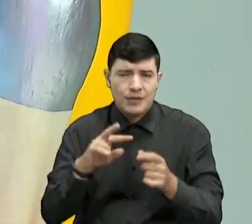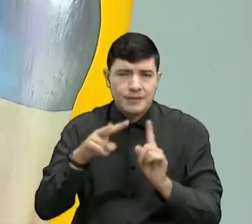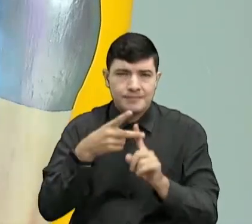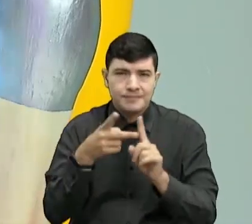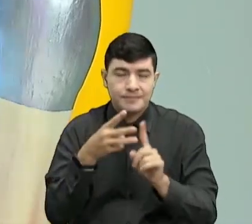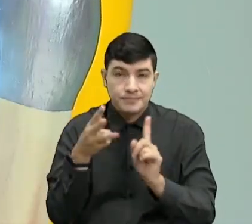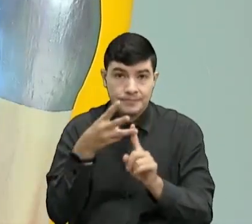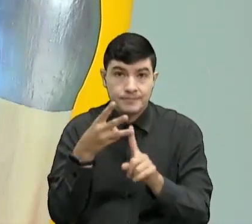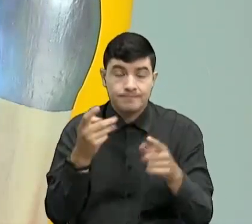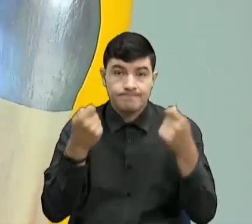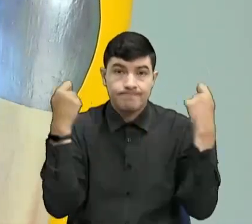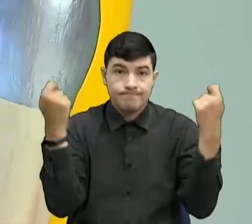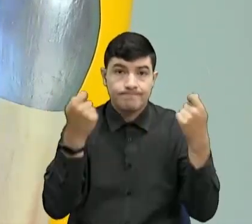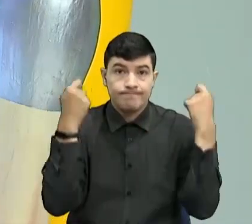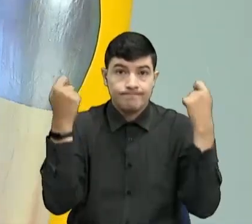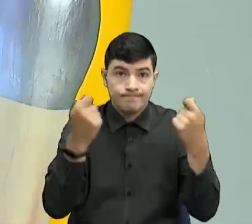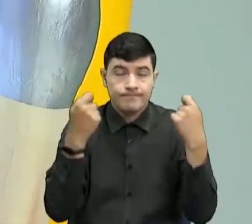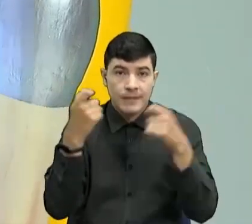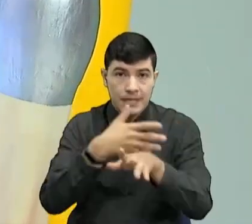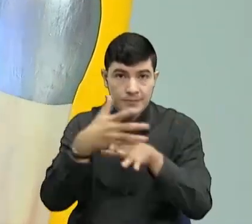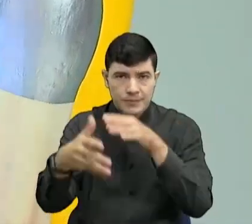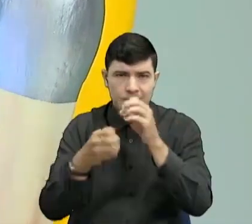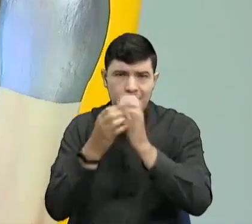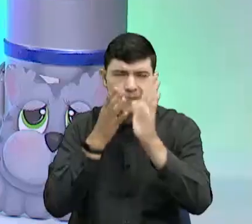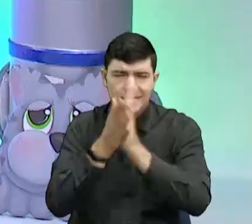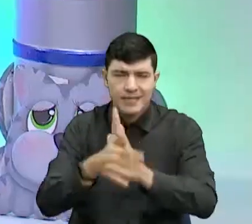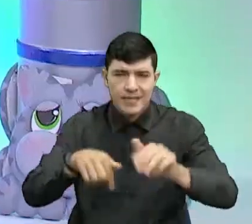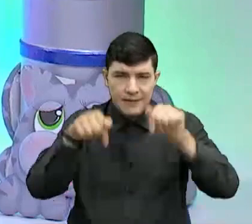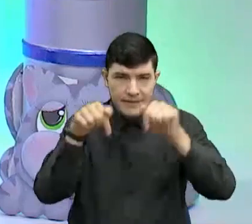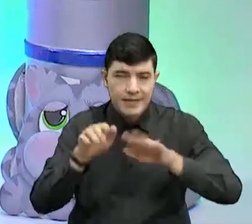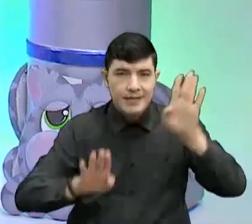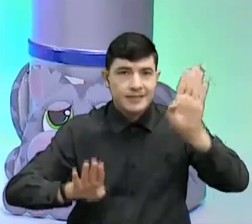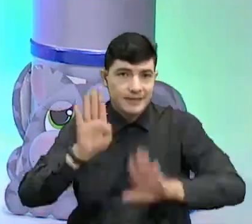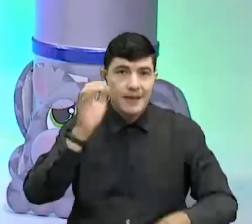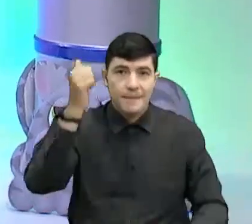comercial y ya regresamos con más de esto, que se llama Presente Profe. ¡Veala!